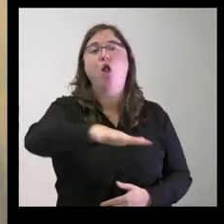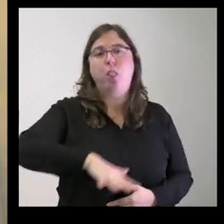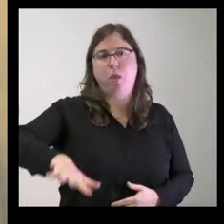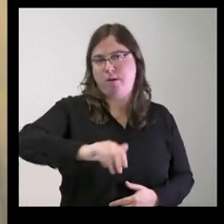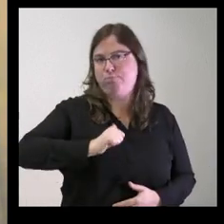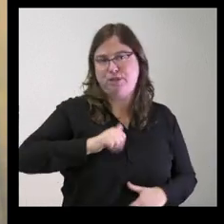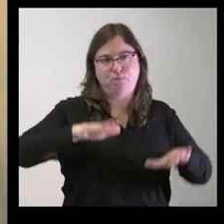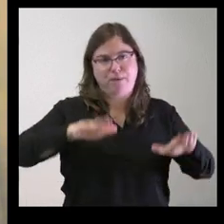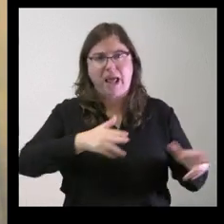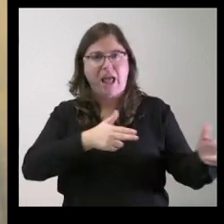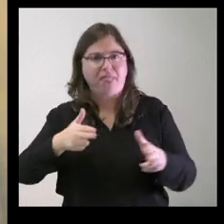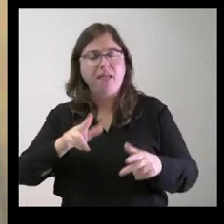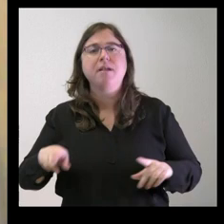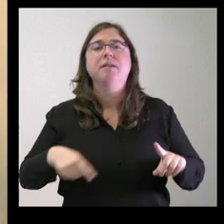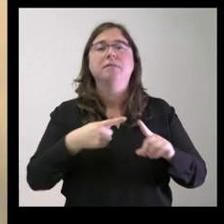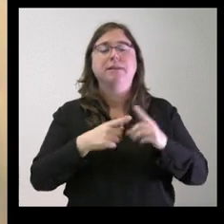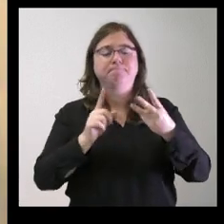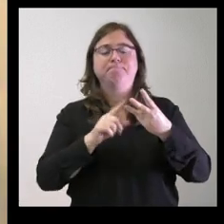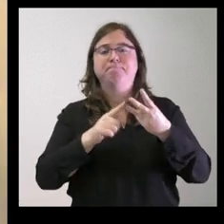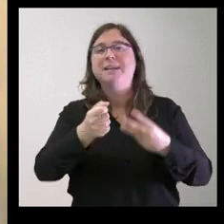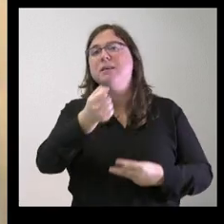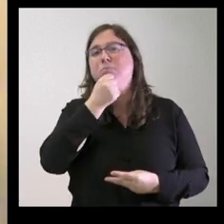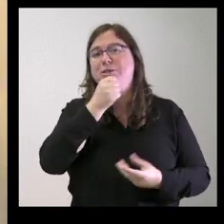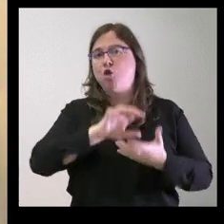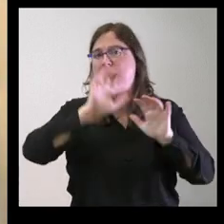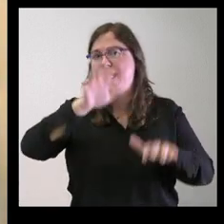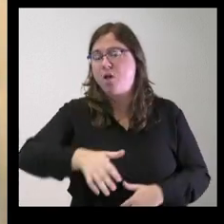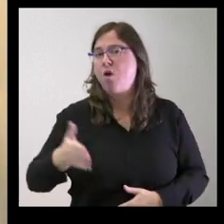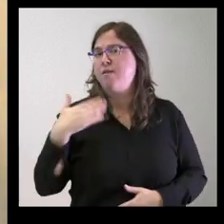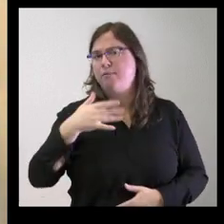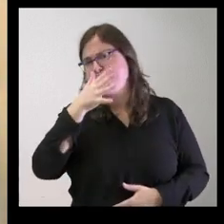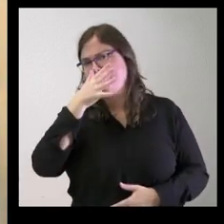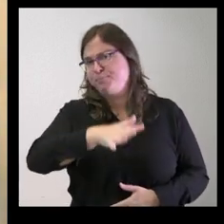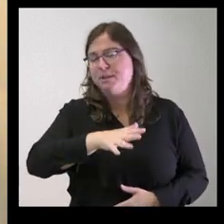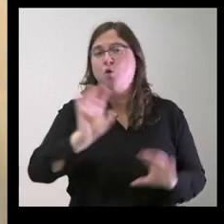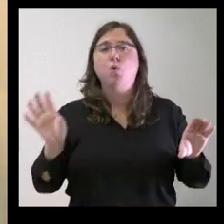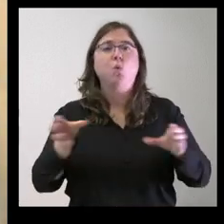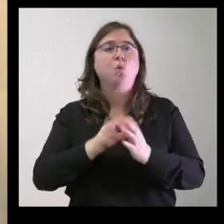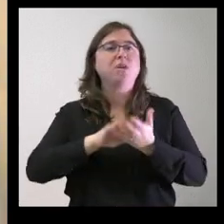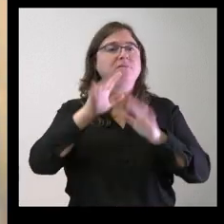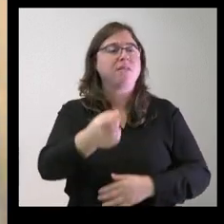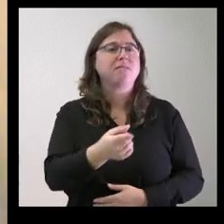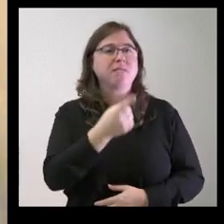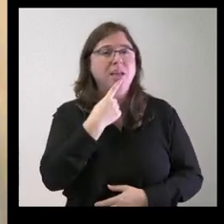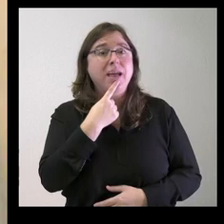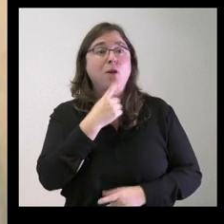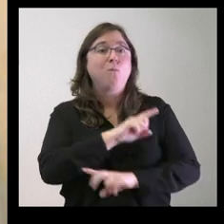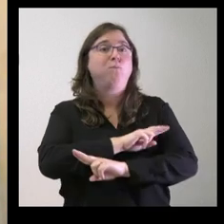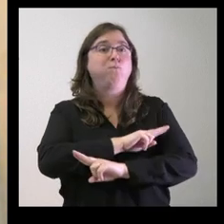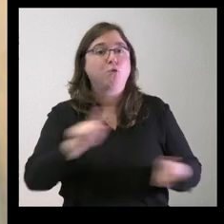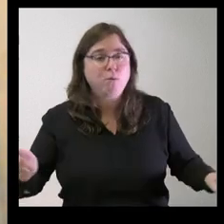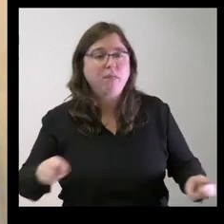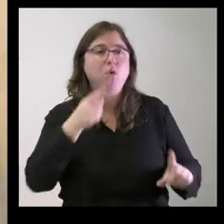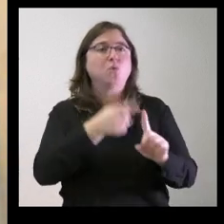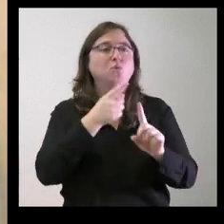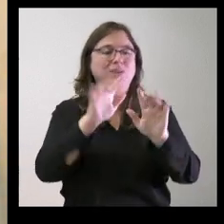y para terminar el PSOE de León denunciaba ayer que la Junta ha prohibido utilizar un espacio público como